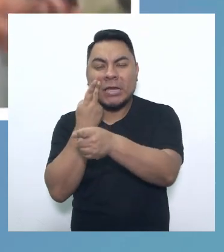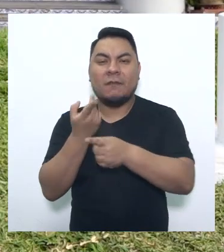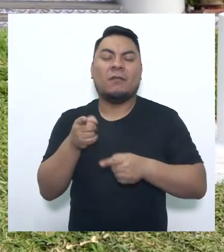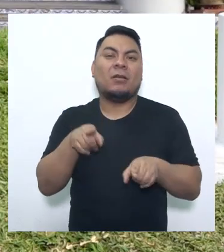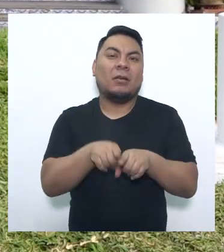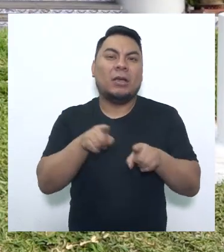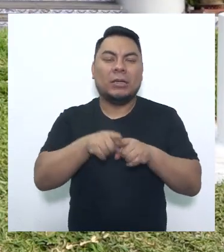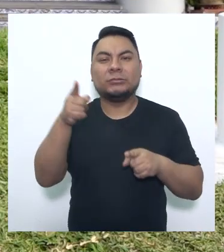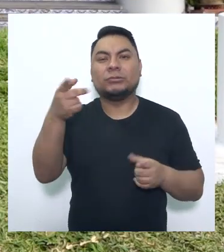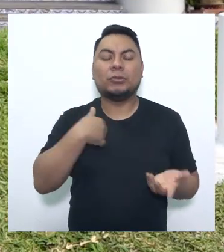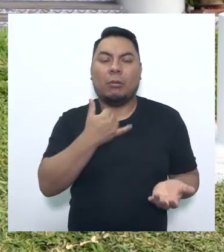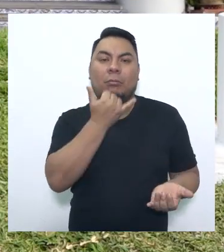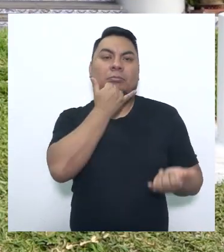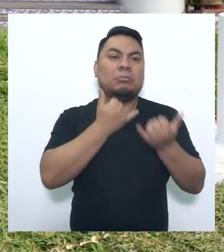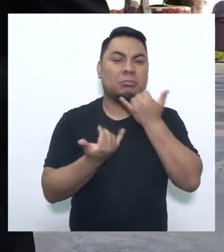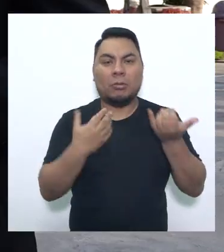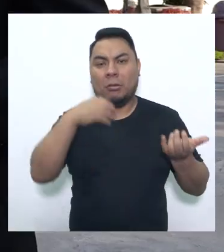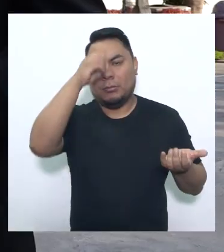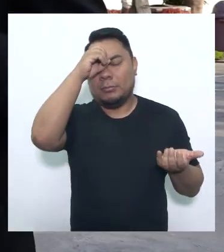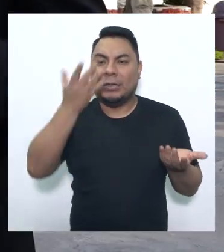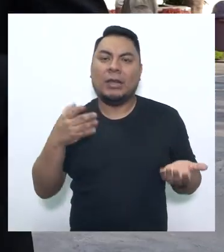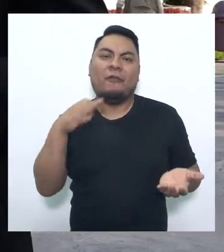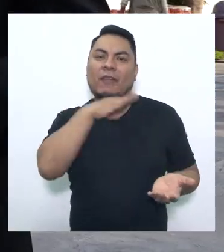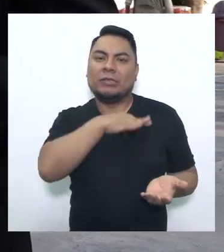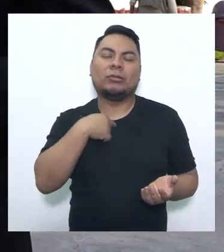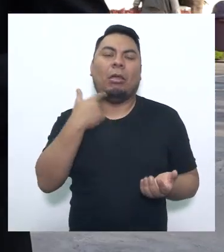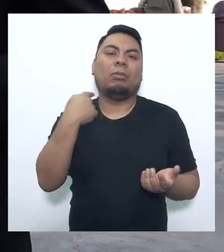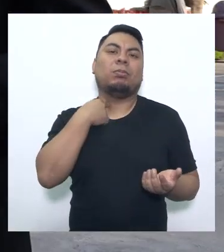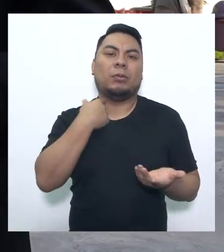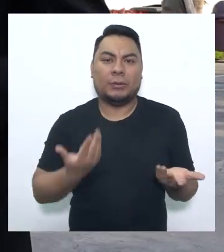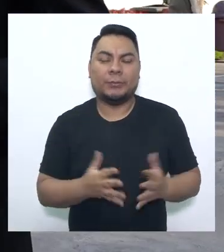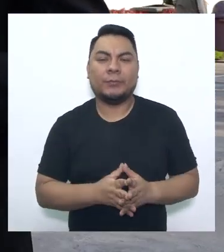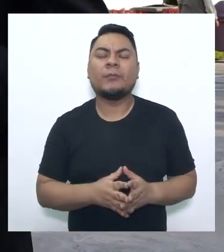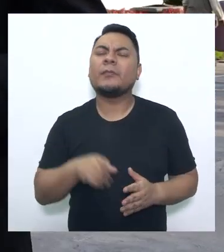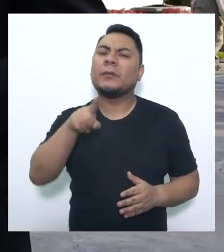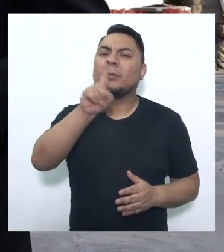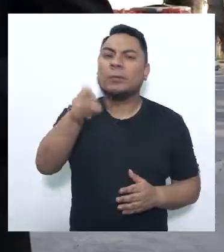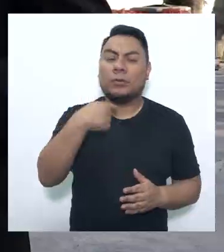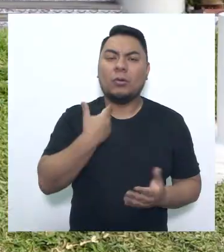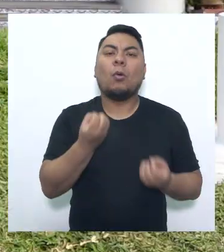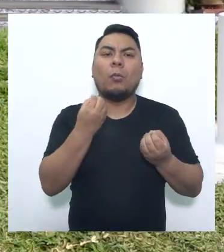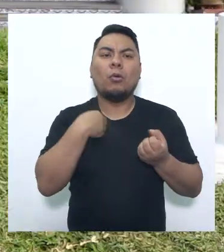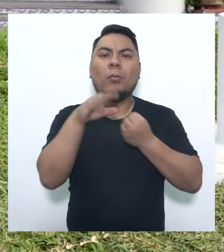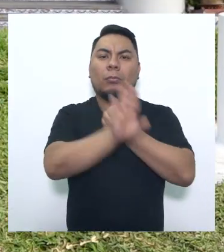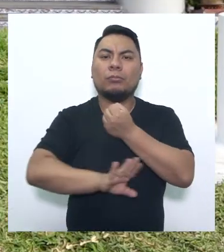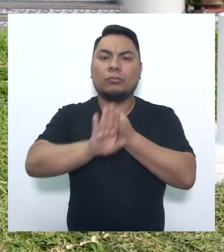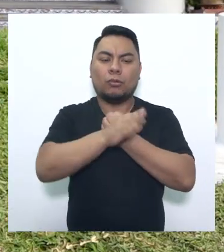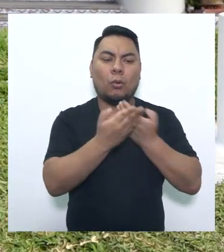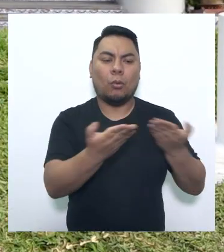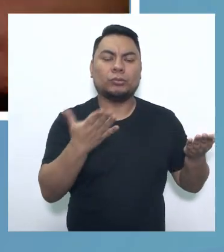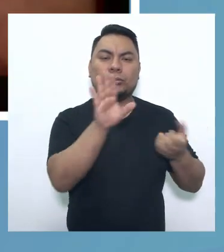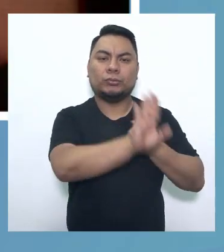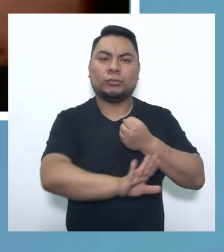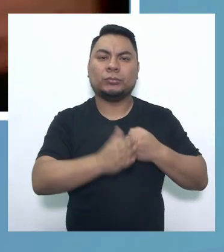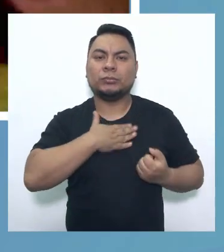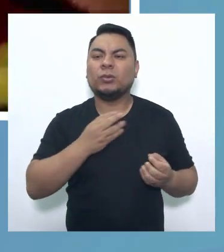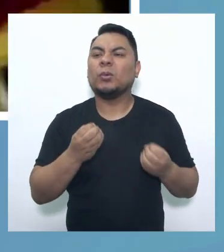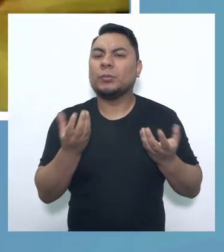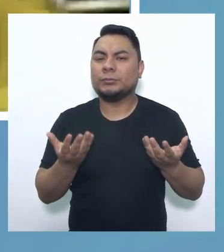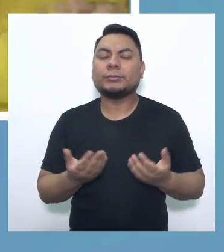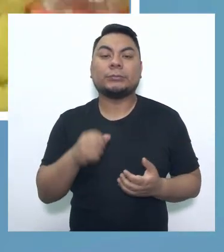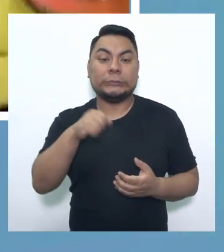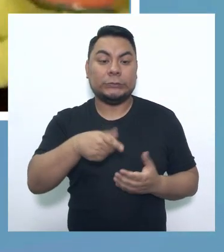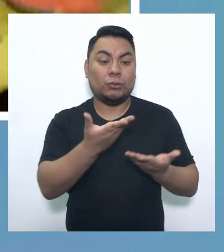el ardit u otra forma fraudulenta. En este delito, ¿cuál es el bien jurídico protegido? El bien jurídico protegido